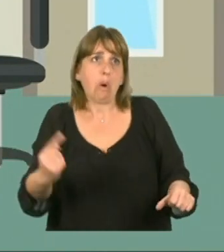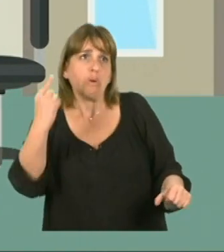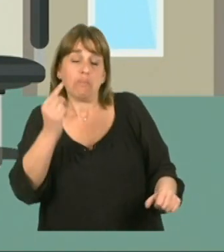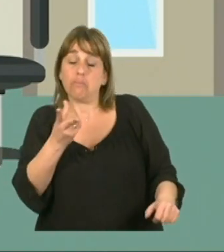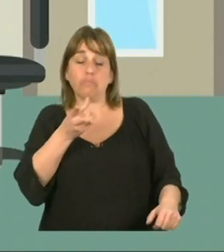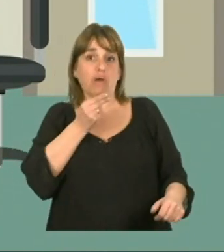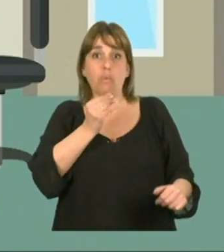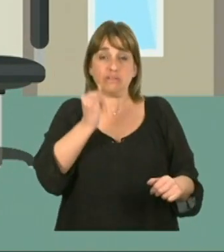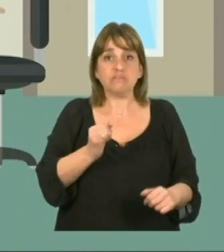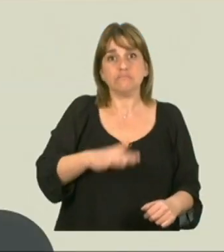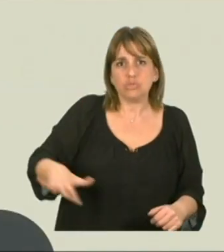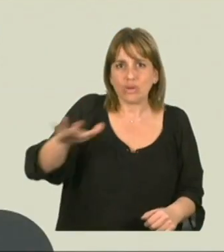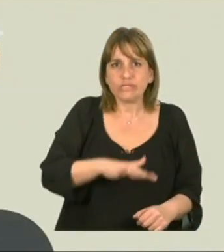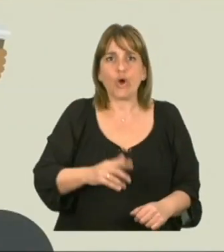sociales,